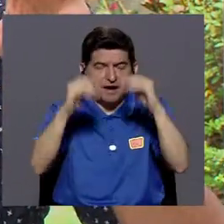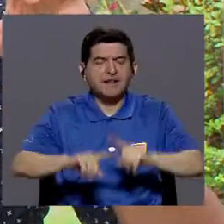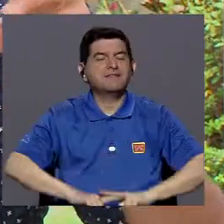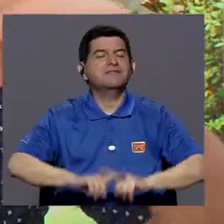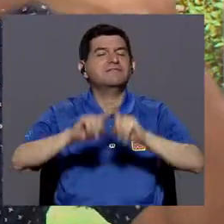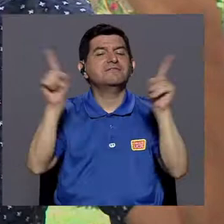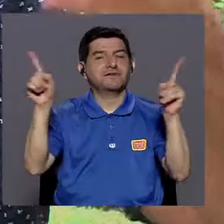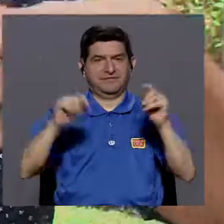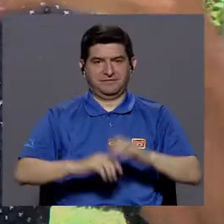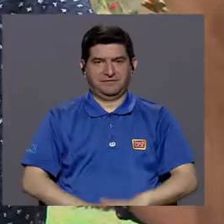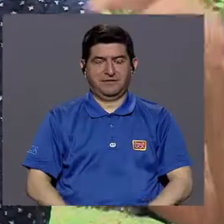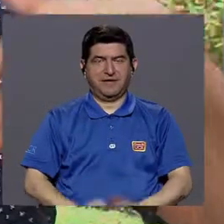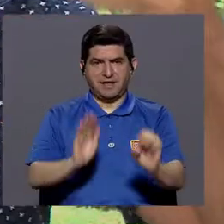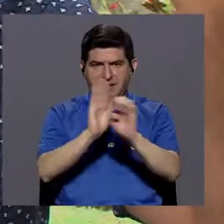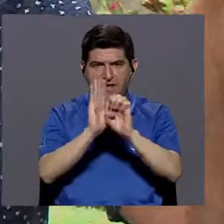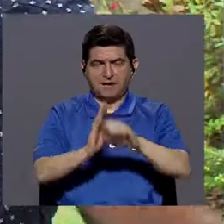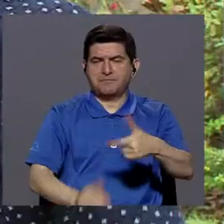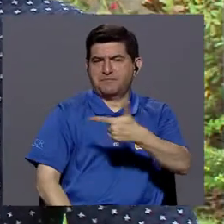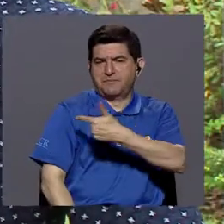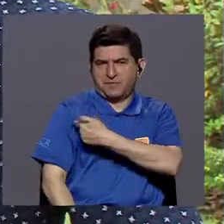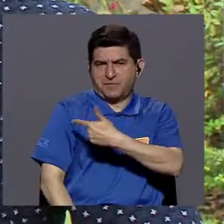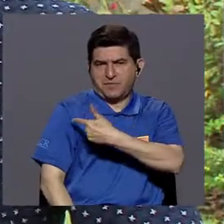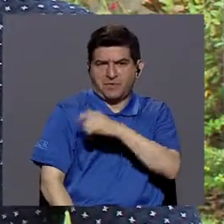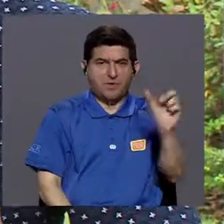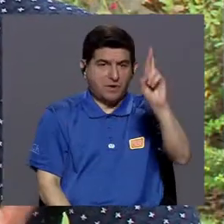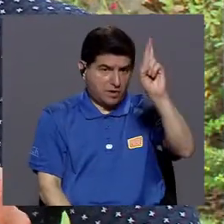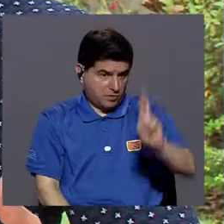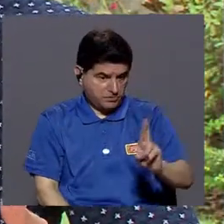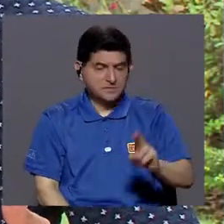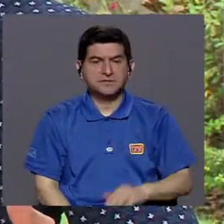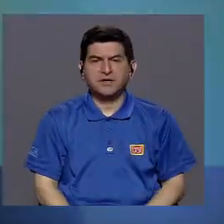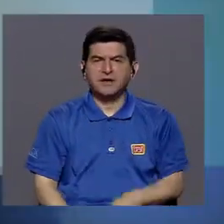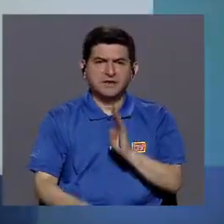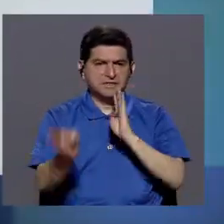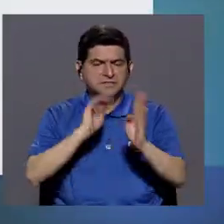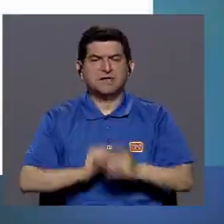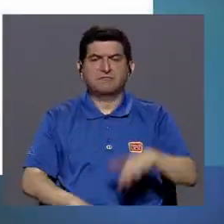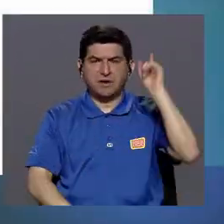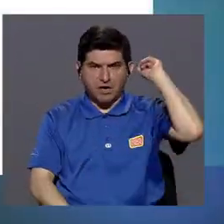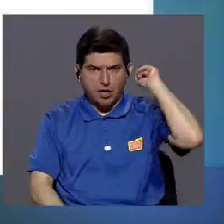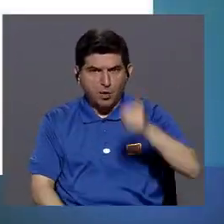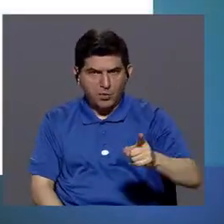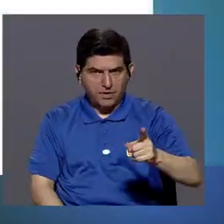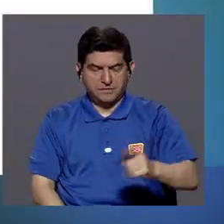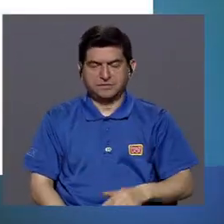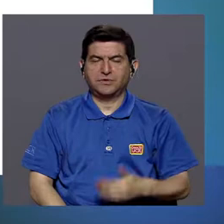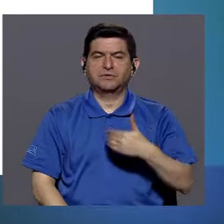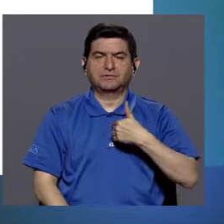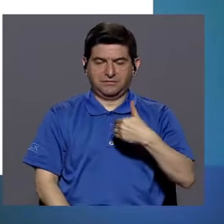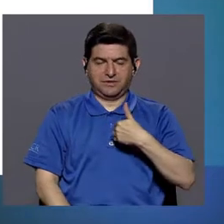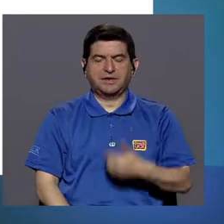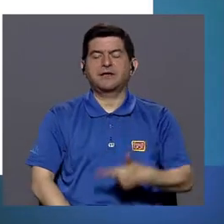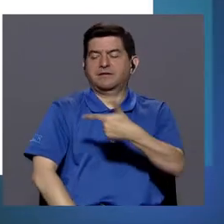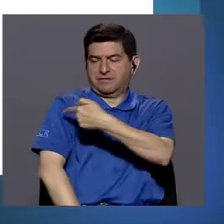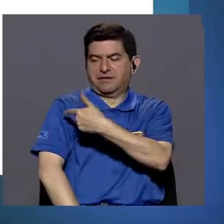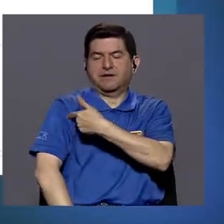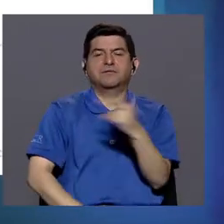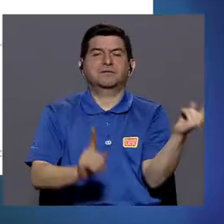legalidad de la información es un poco diferente. Por ejemplo, el tema de la vacunación en Costa Rica, se habla de una